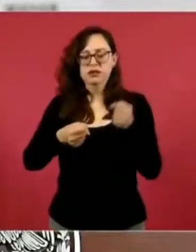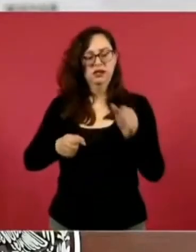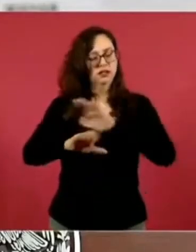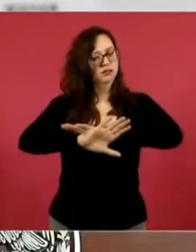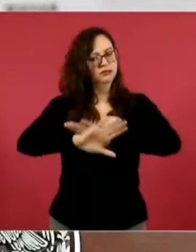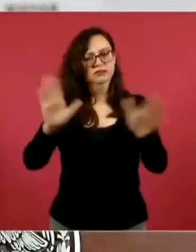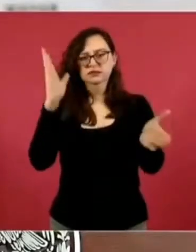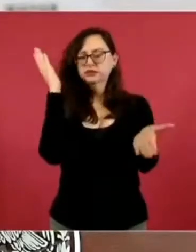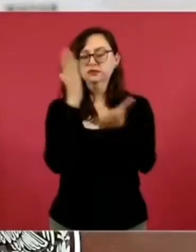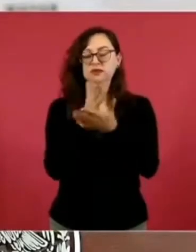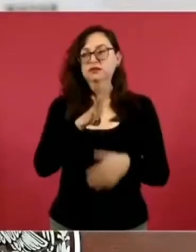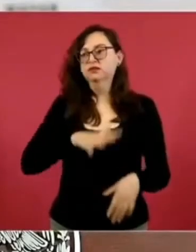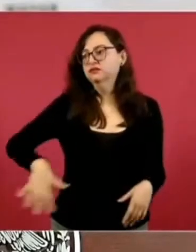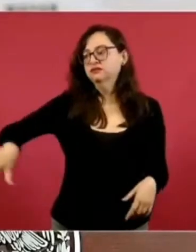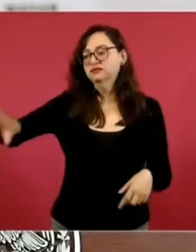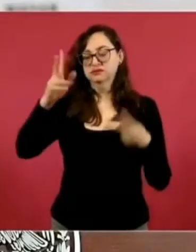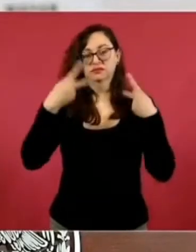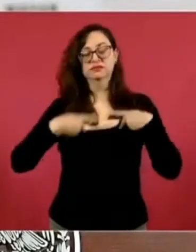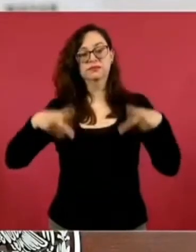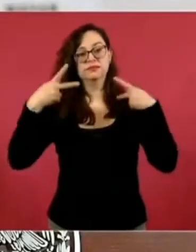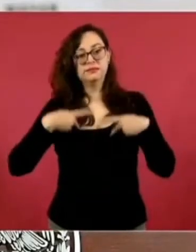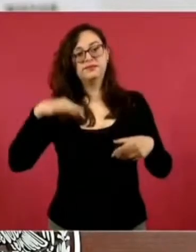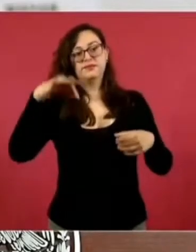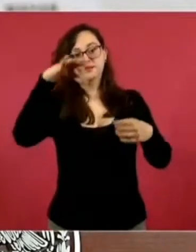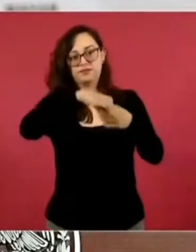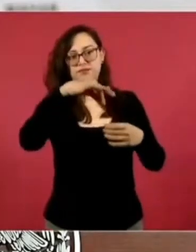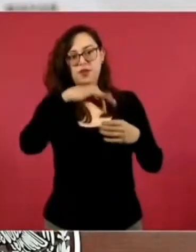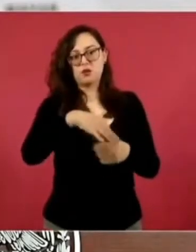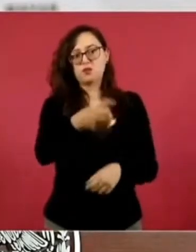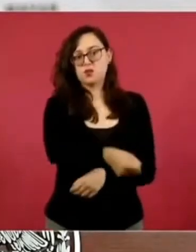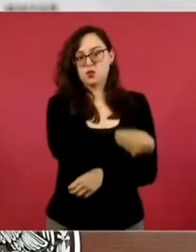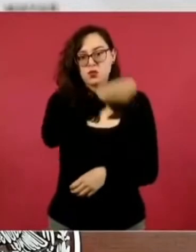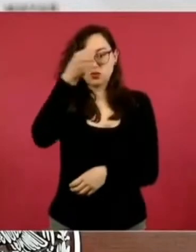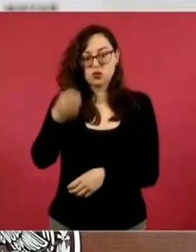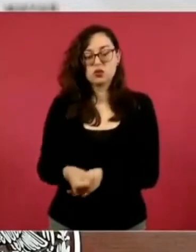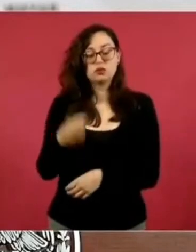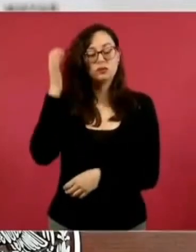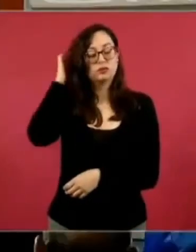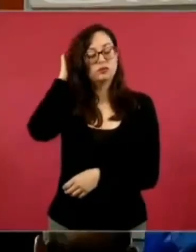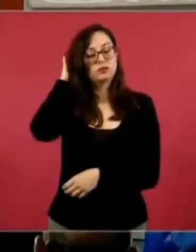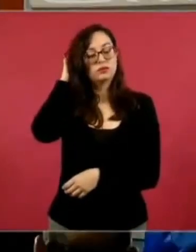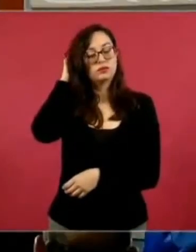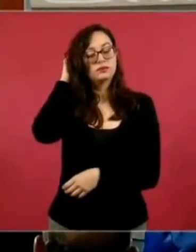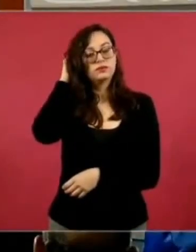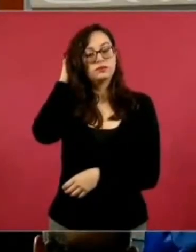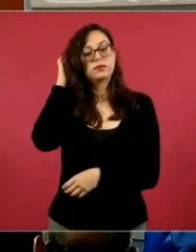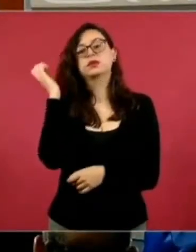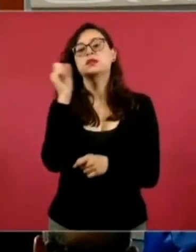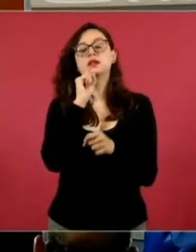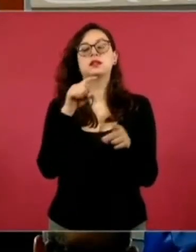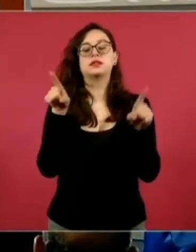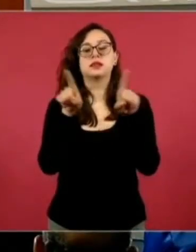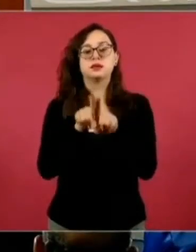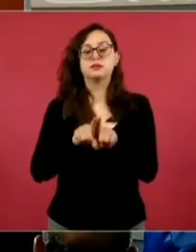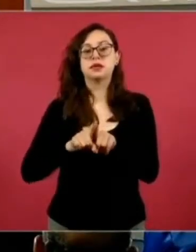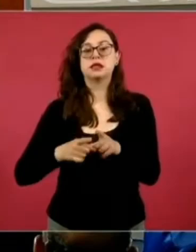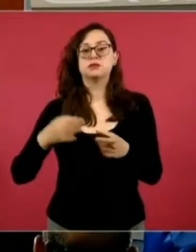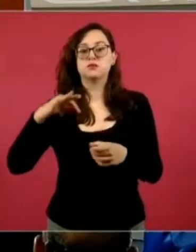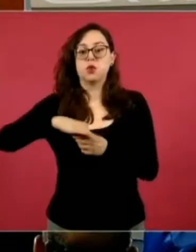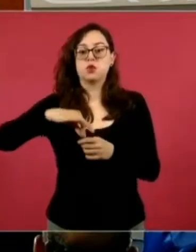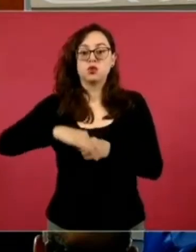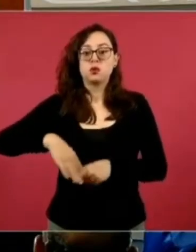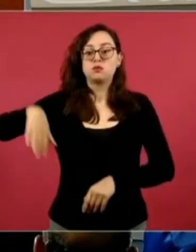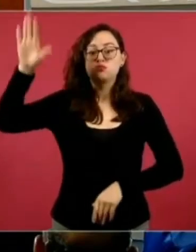promueven y eligen así a sus representantes. Y también no hay más votaciones a mano alzada,